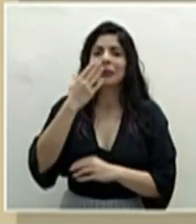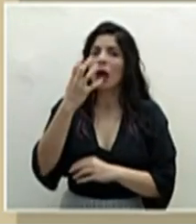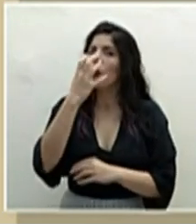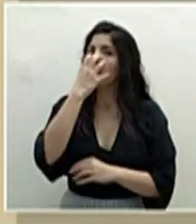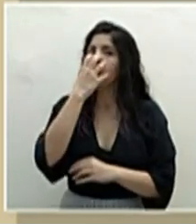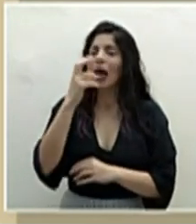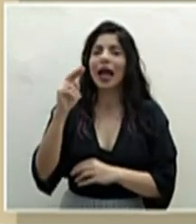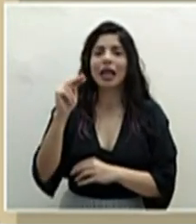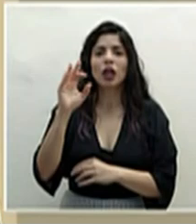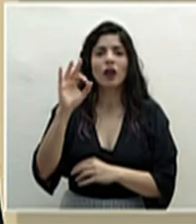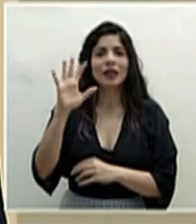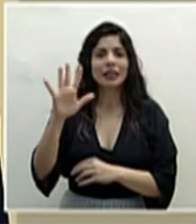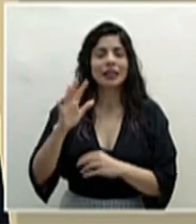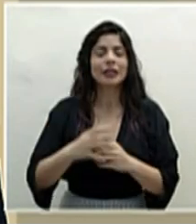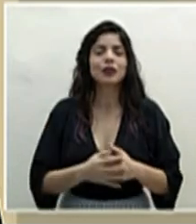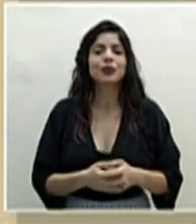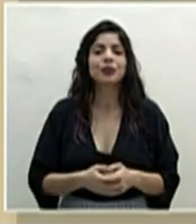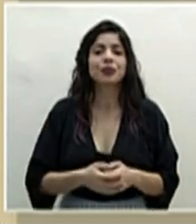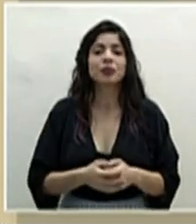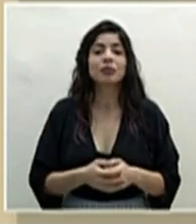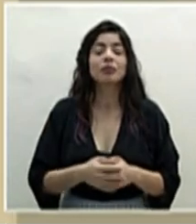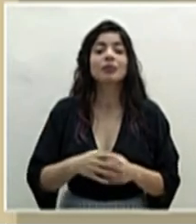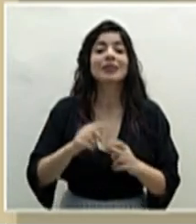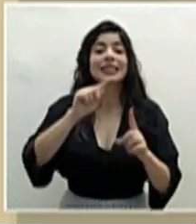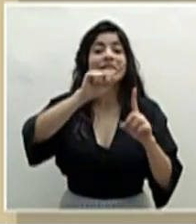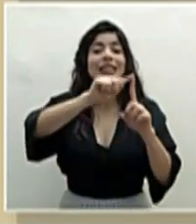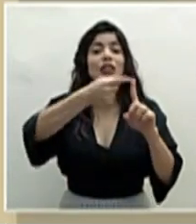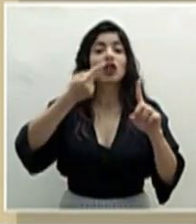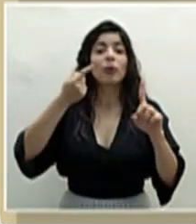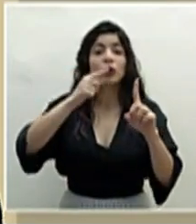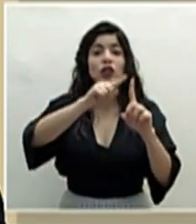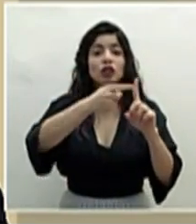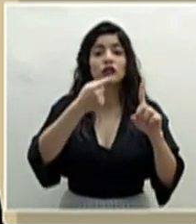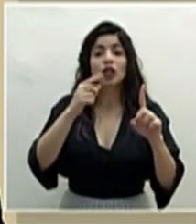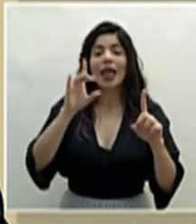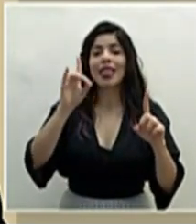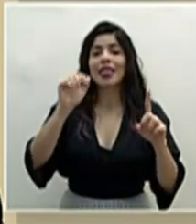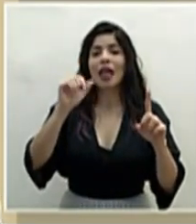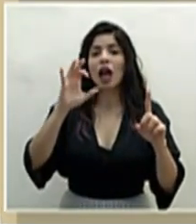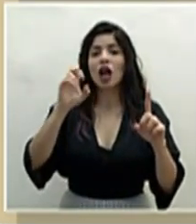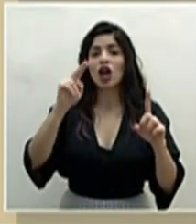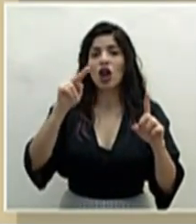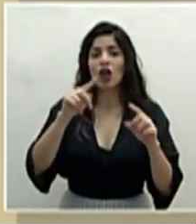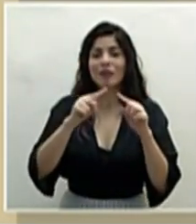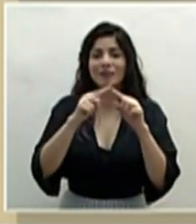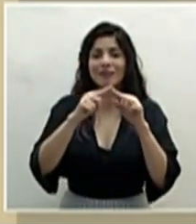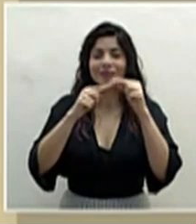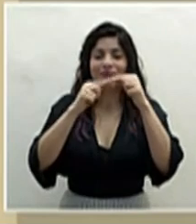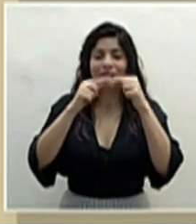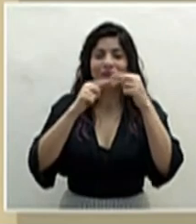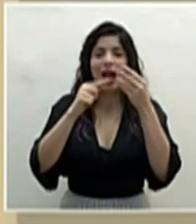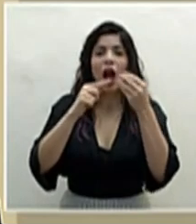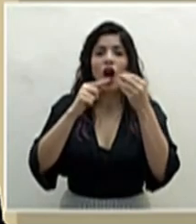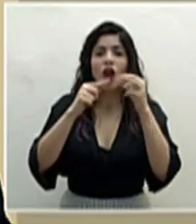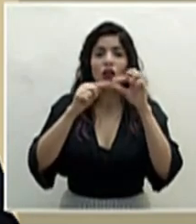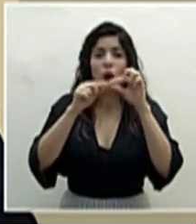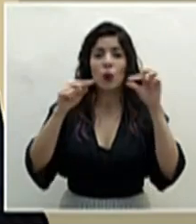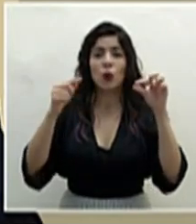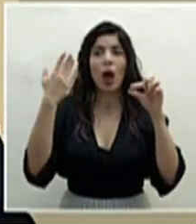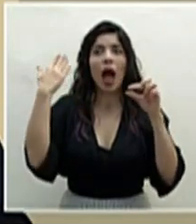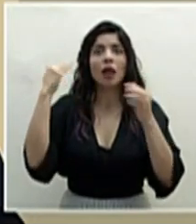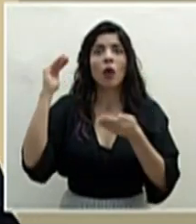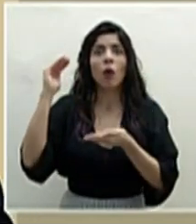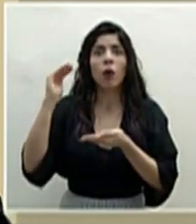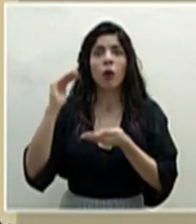N95. Y Sopos Dacrón, que tuvimos una situación donde estábamos con inventarios bajos,